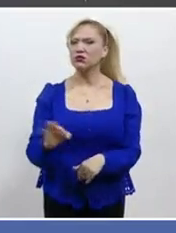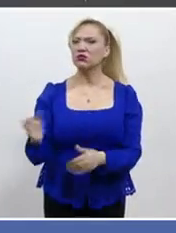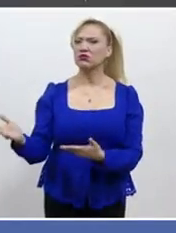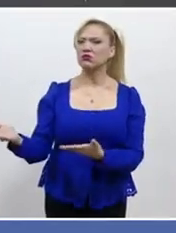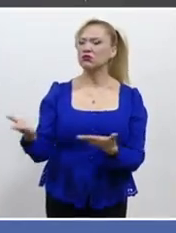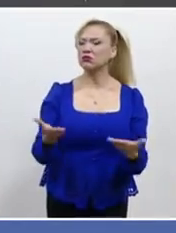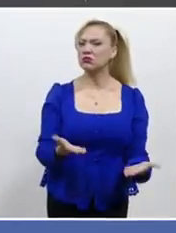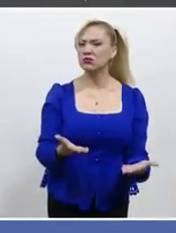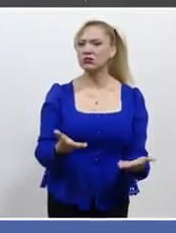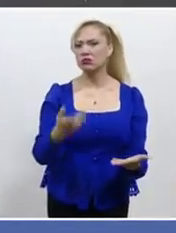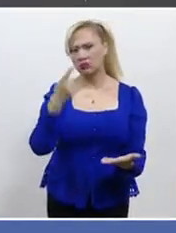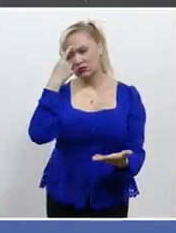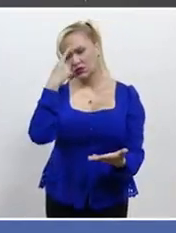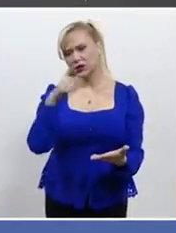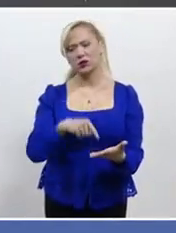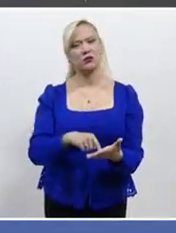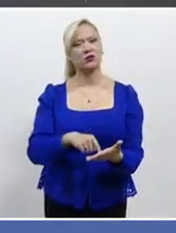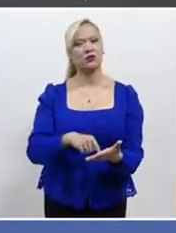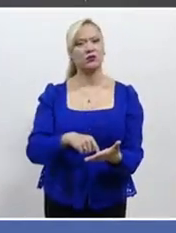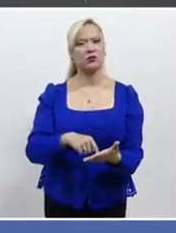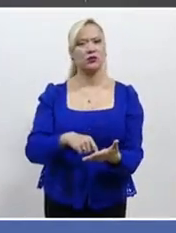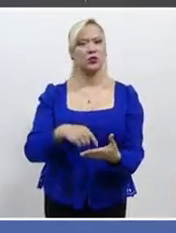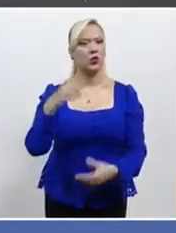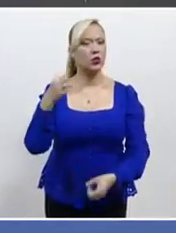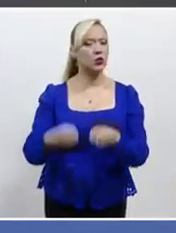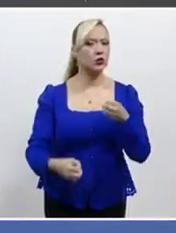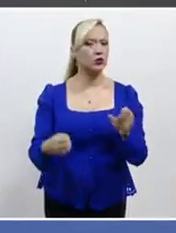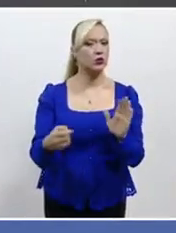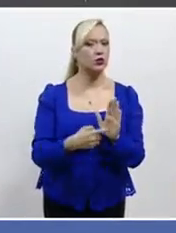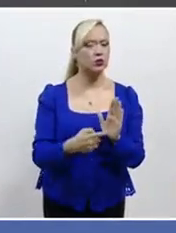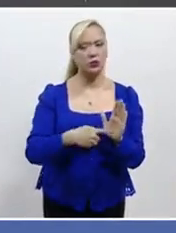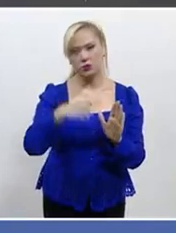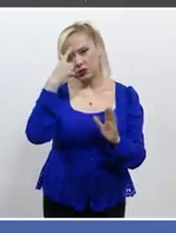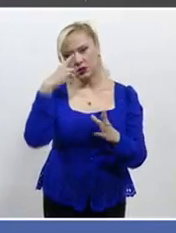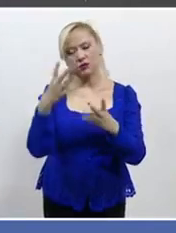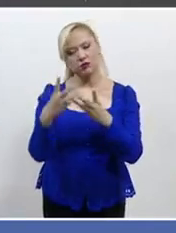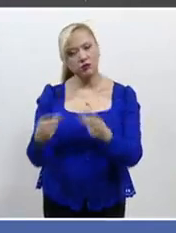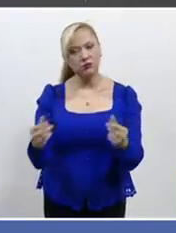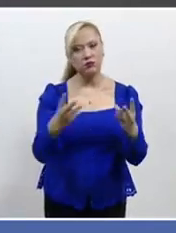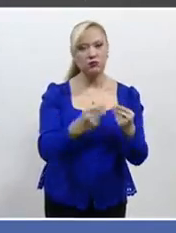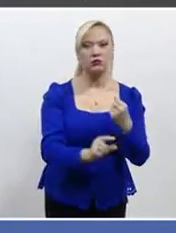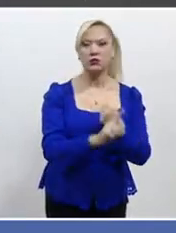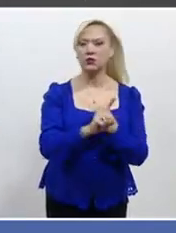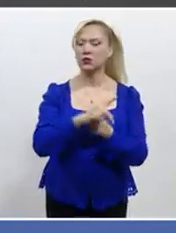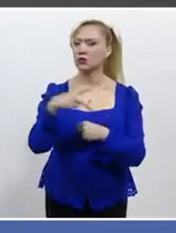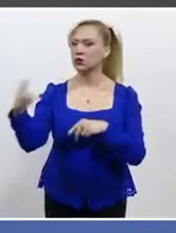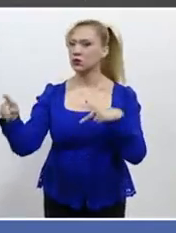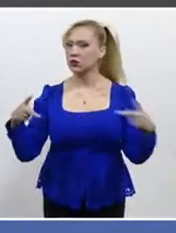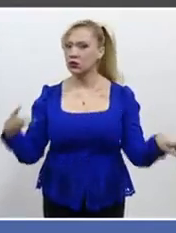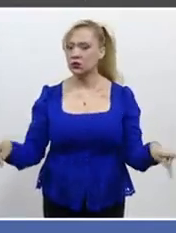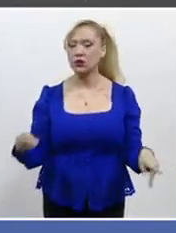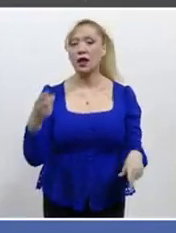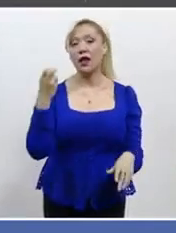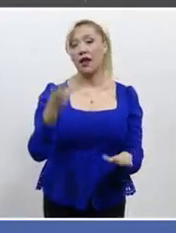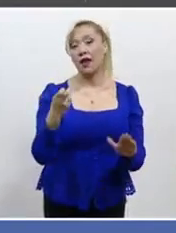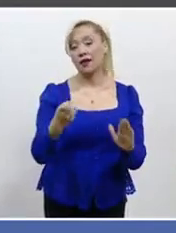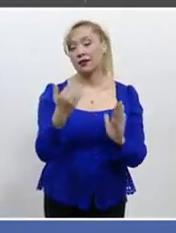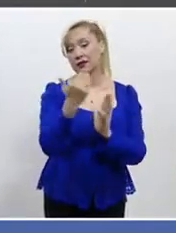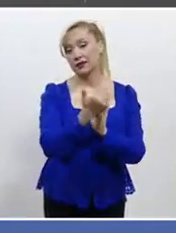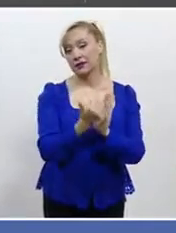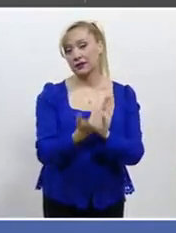vías de justicia institucionales para resolver sus conflictos. Al seguir estos